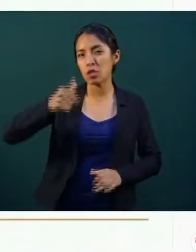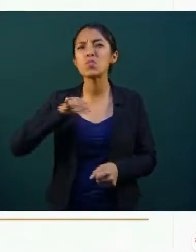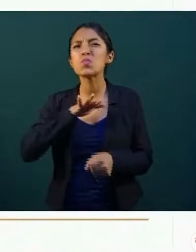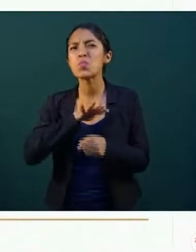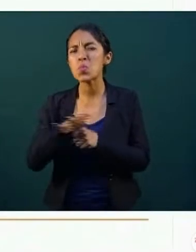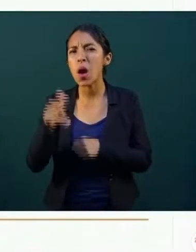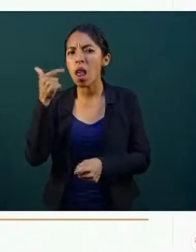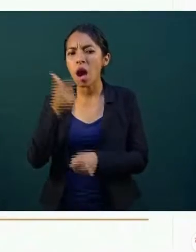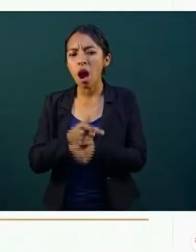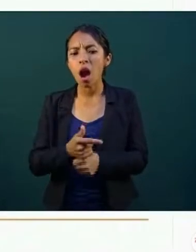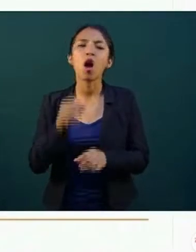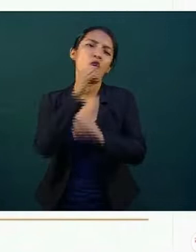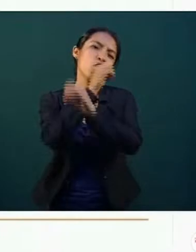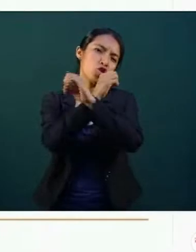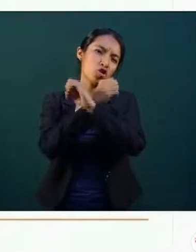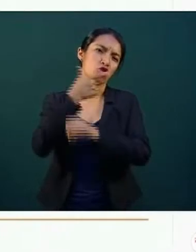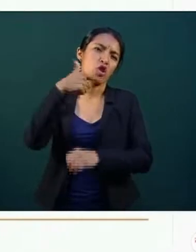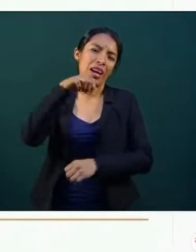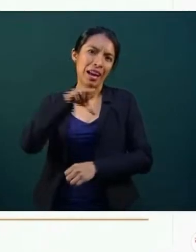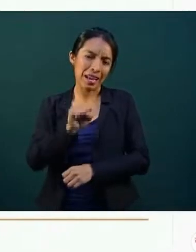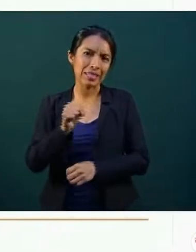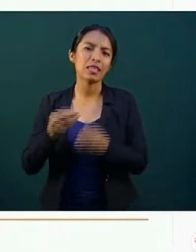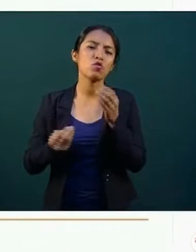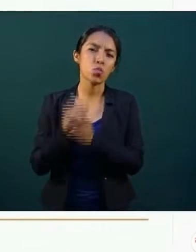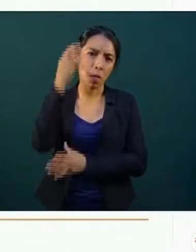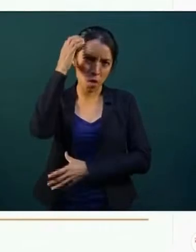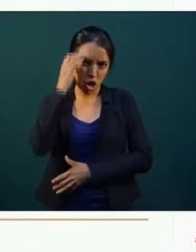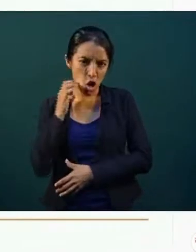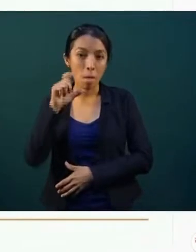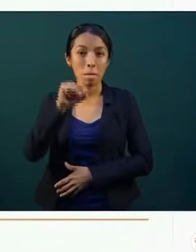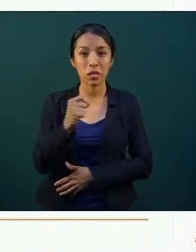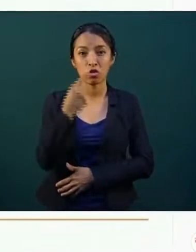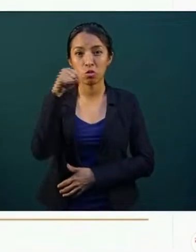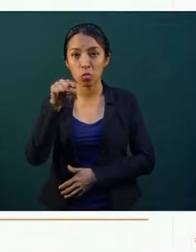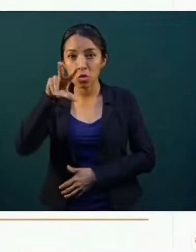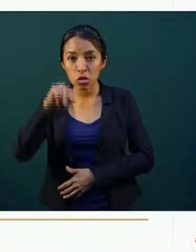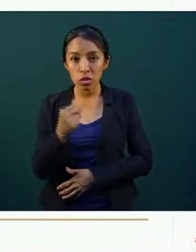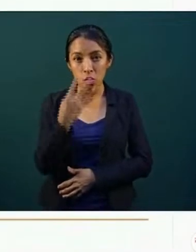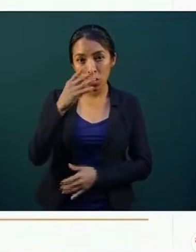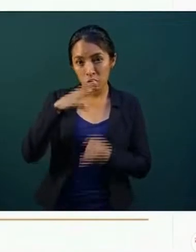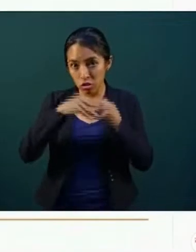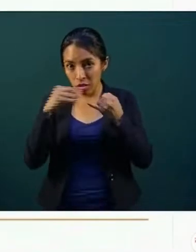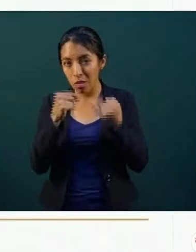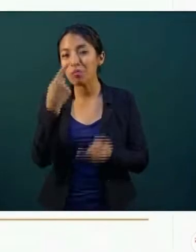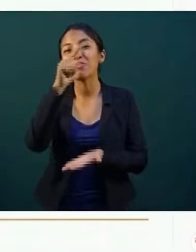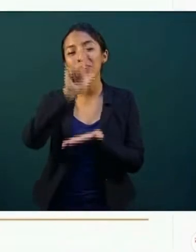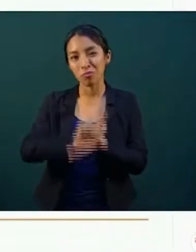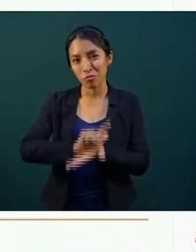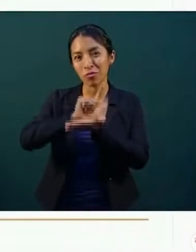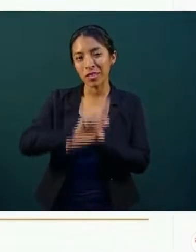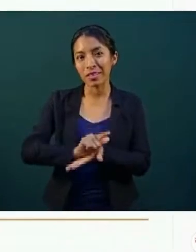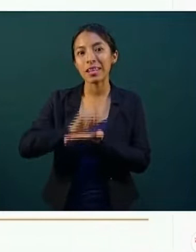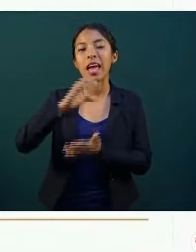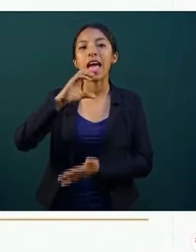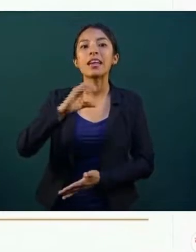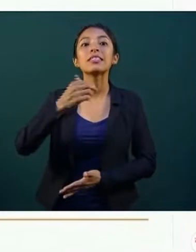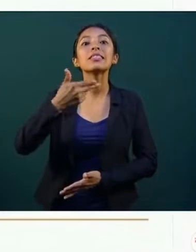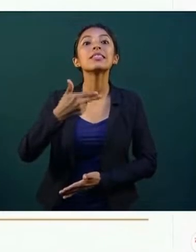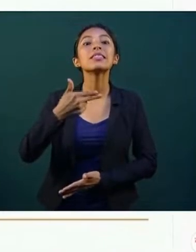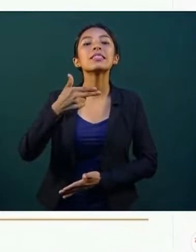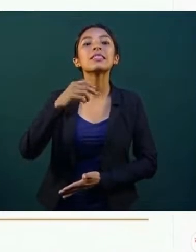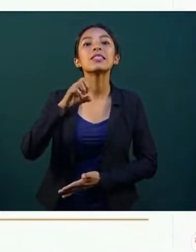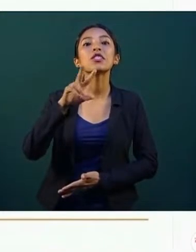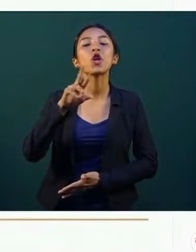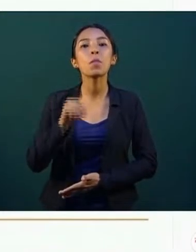encontraron otra vez en Oxo Gas, en Apodaca, Nuevo León, en 21 pesos con 84 centavos por litro, y con Chevron, en La Paz,